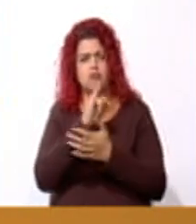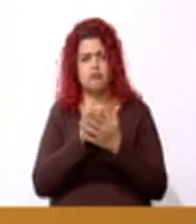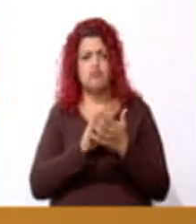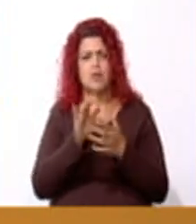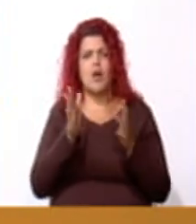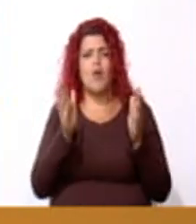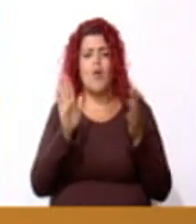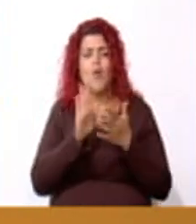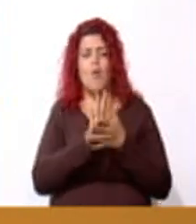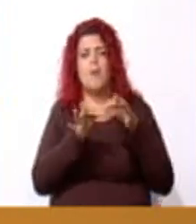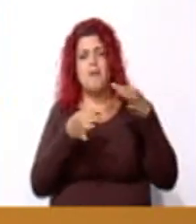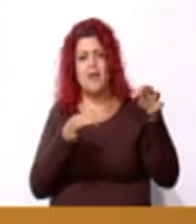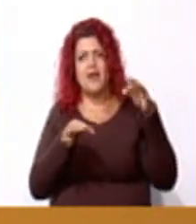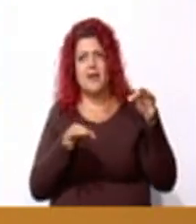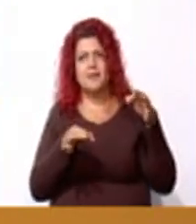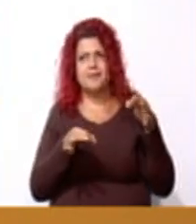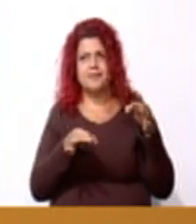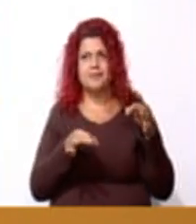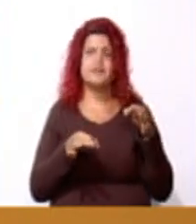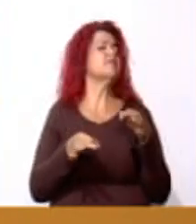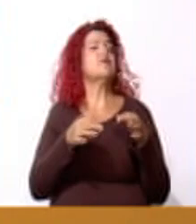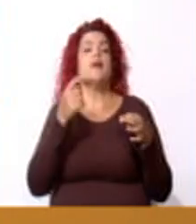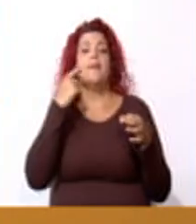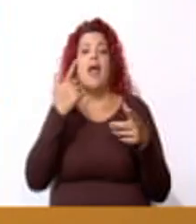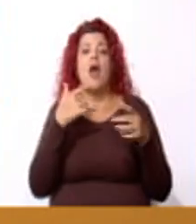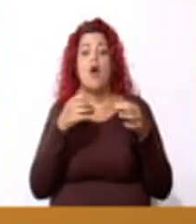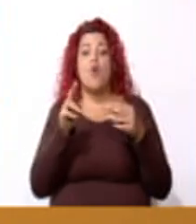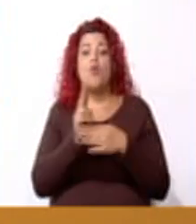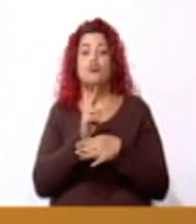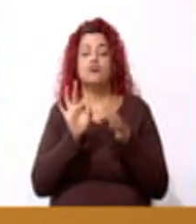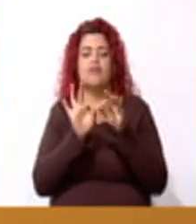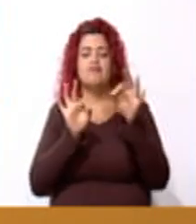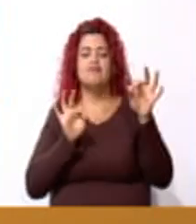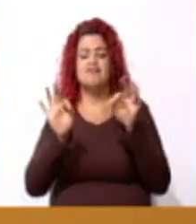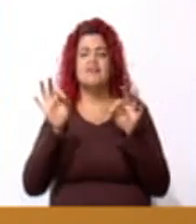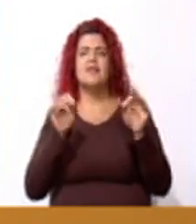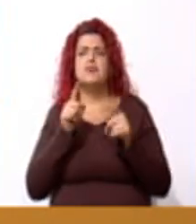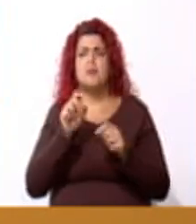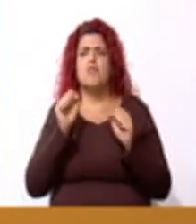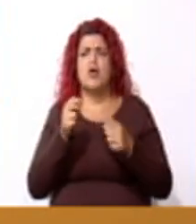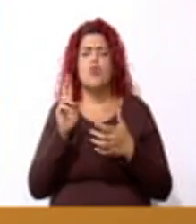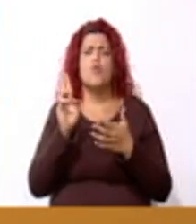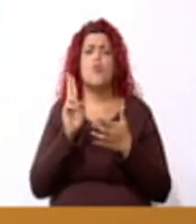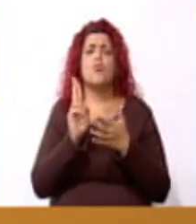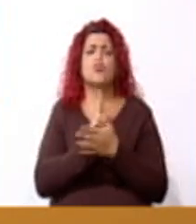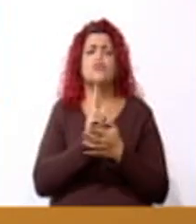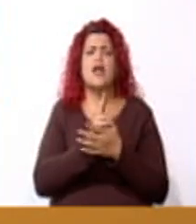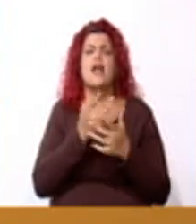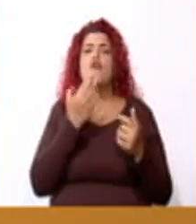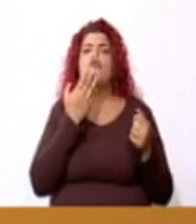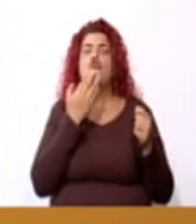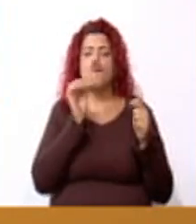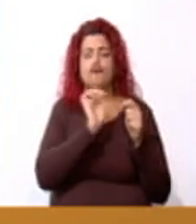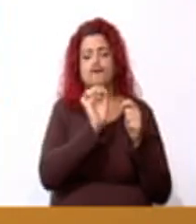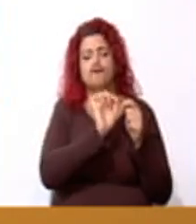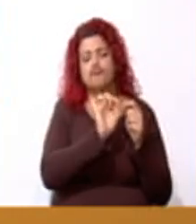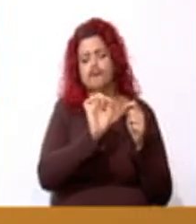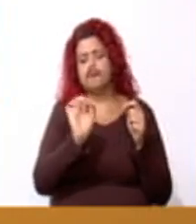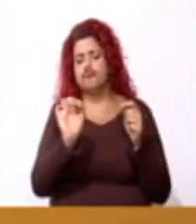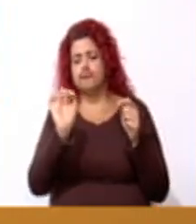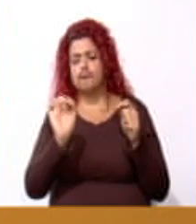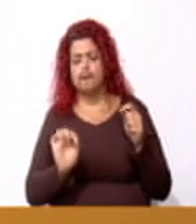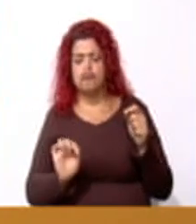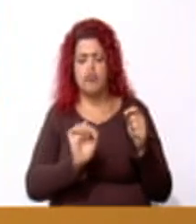En este utilizamos ligas, pero en este vas a utilizar lápices de color para diferenciar